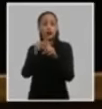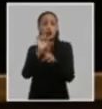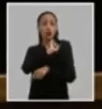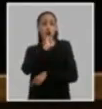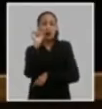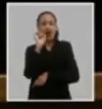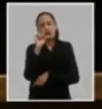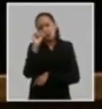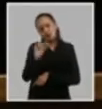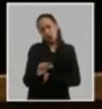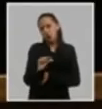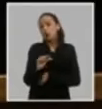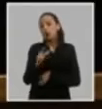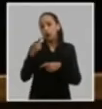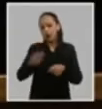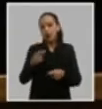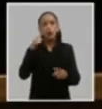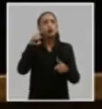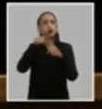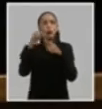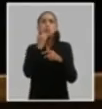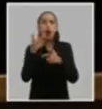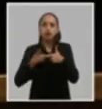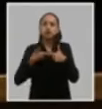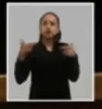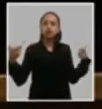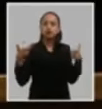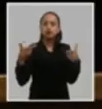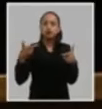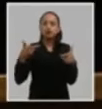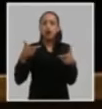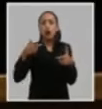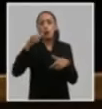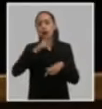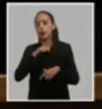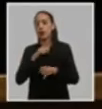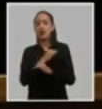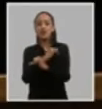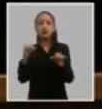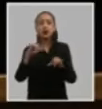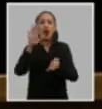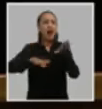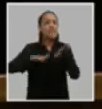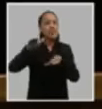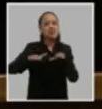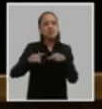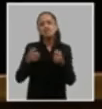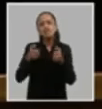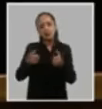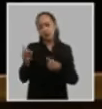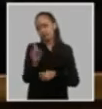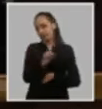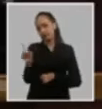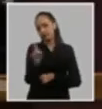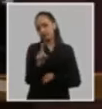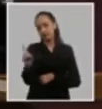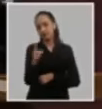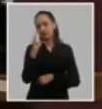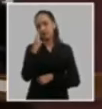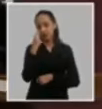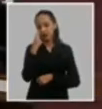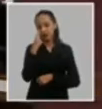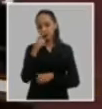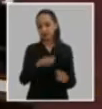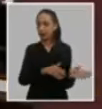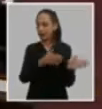de capacitación y comunicación social no siempre han tenido el alcance oportunidad y calidad necesarias la